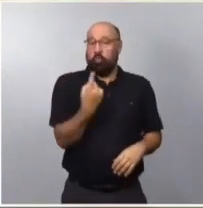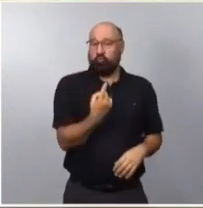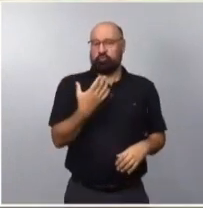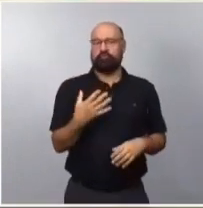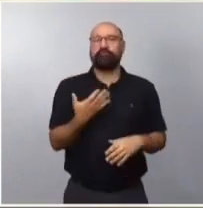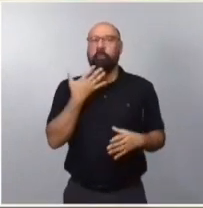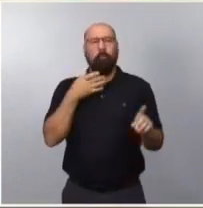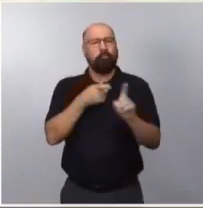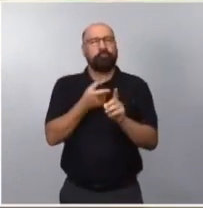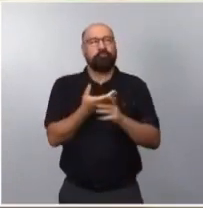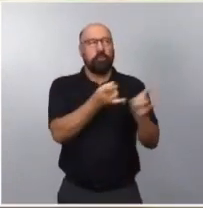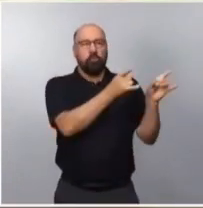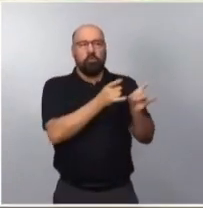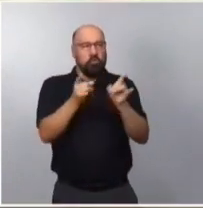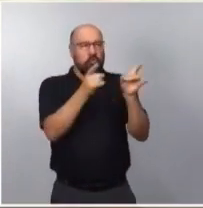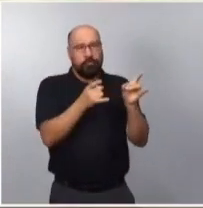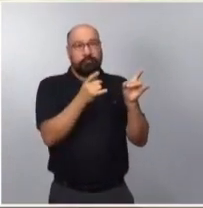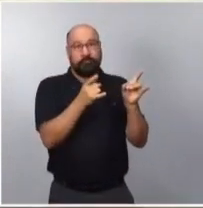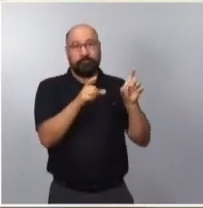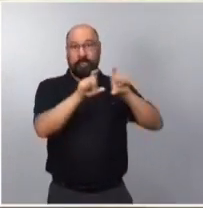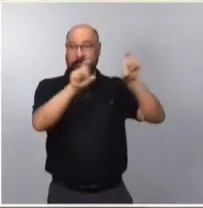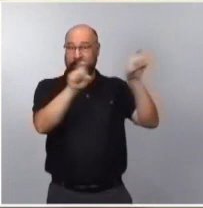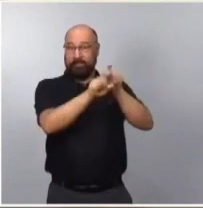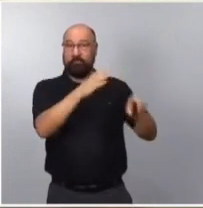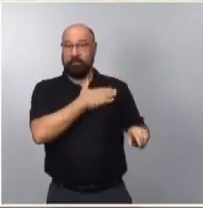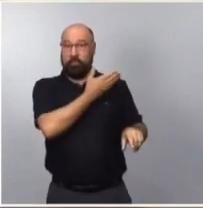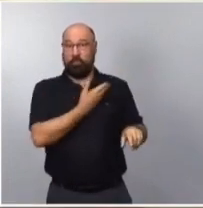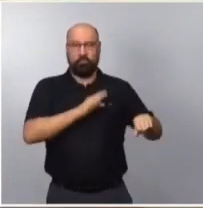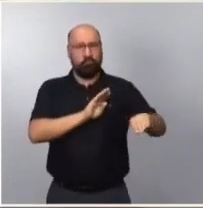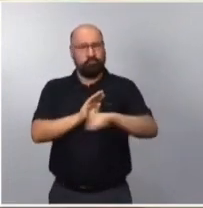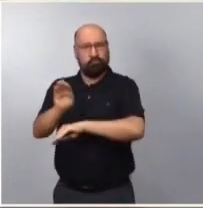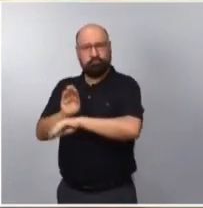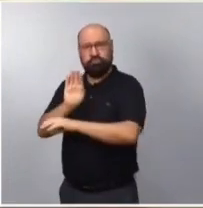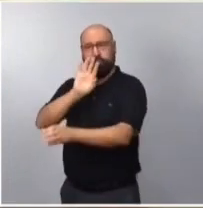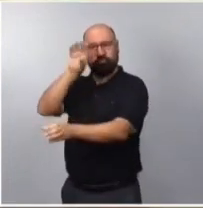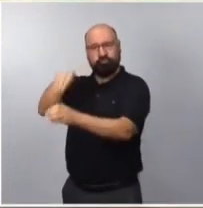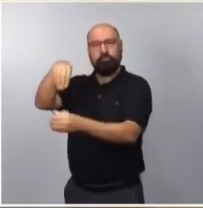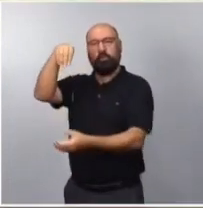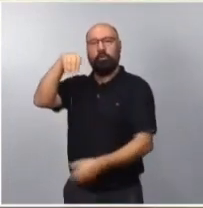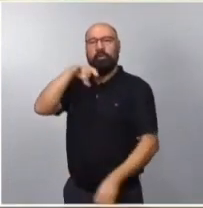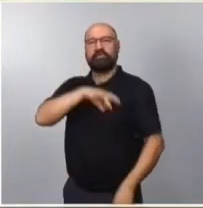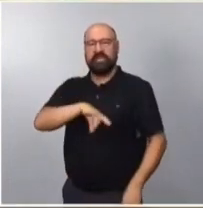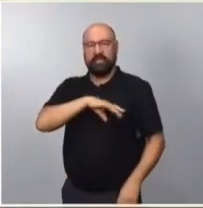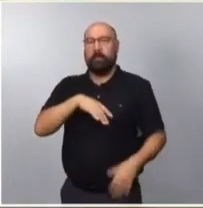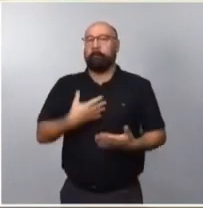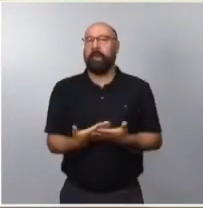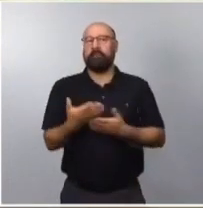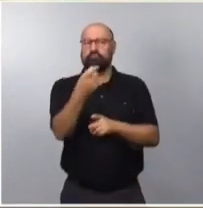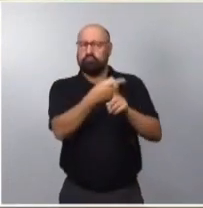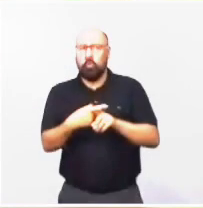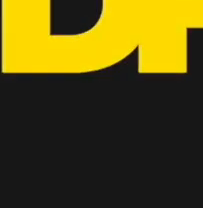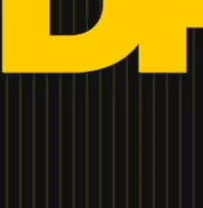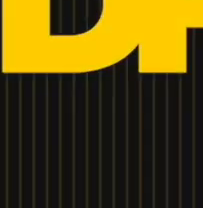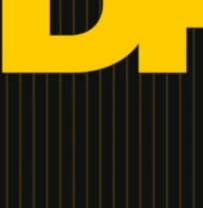lazos, atraer inversiones y compartir conocimiento y experiencias para poder fortalecer y democratizar también nuestras